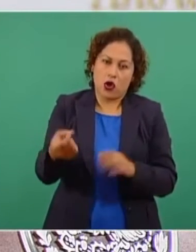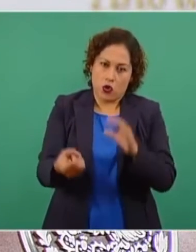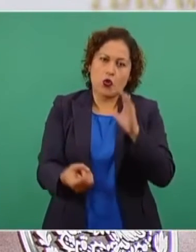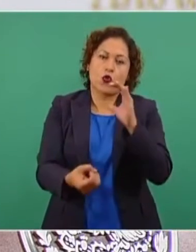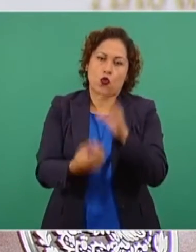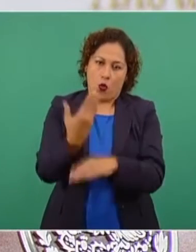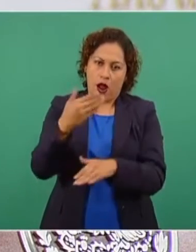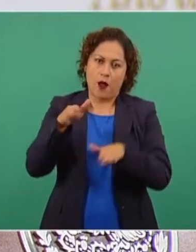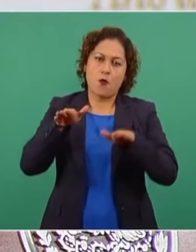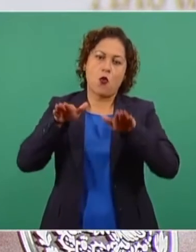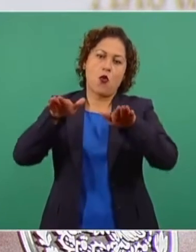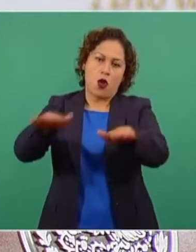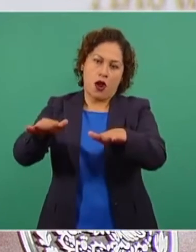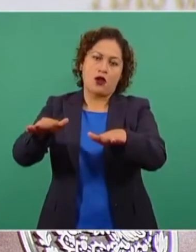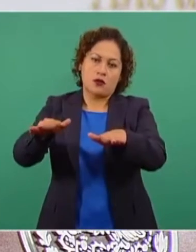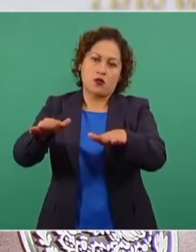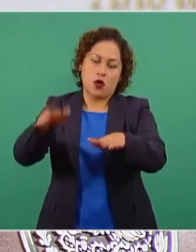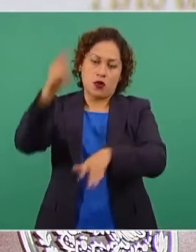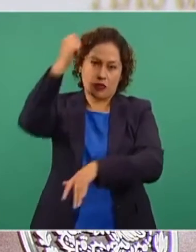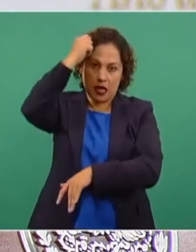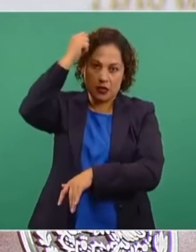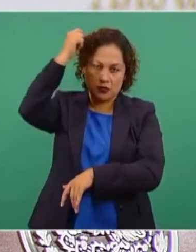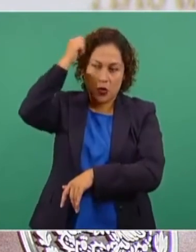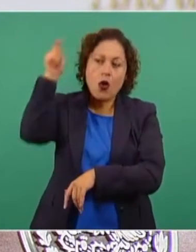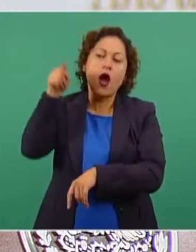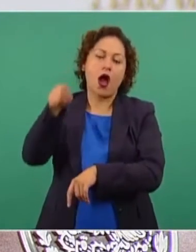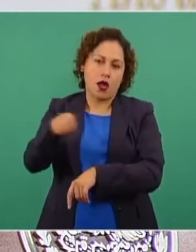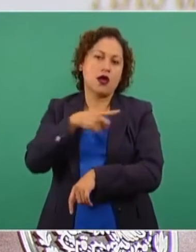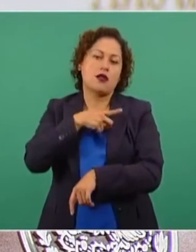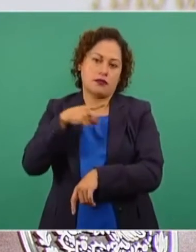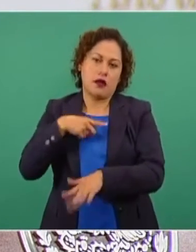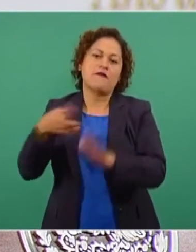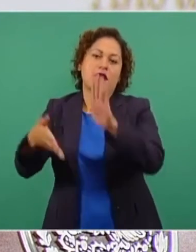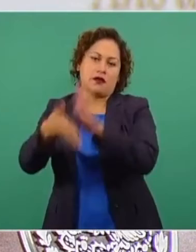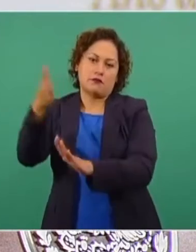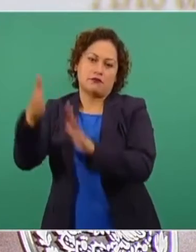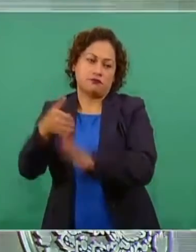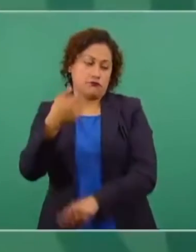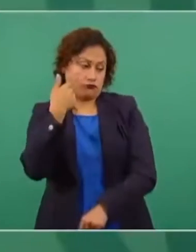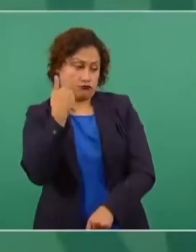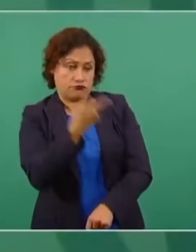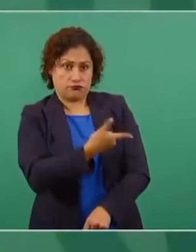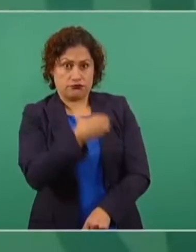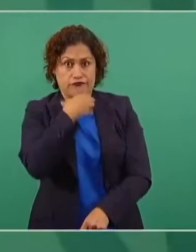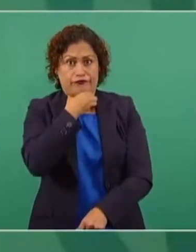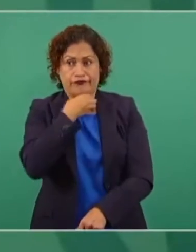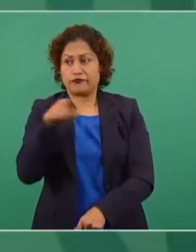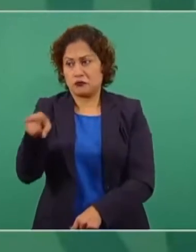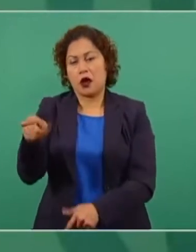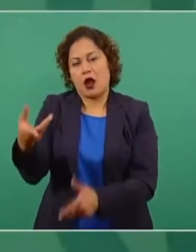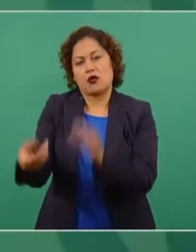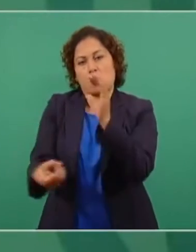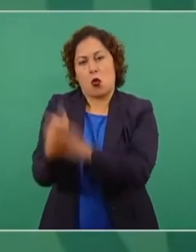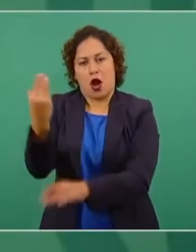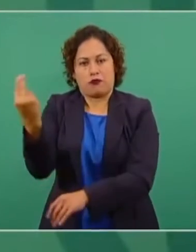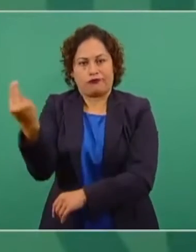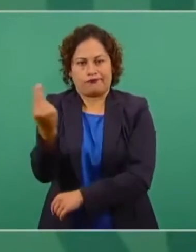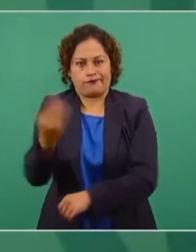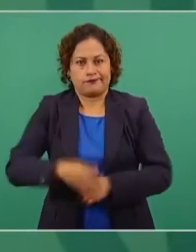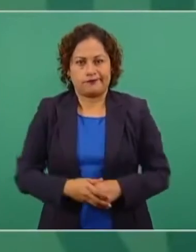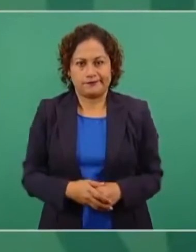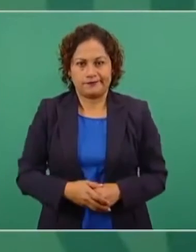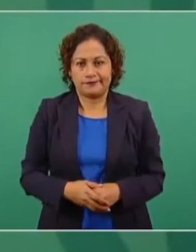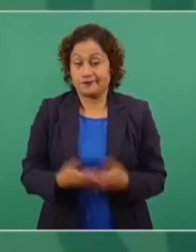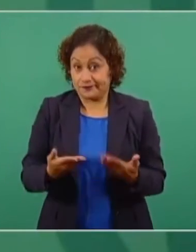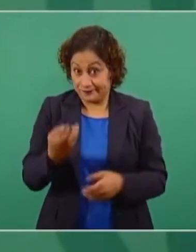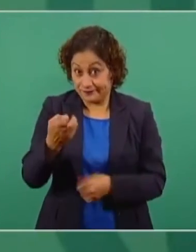de Texcoco. Ese es el antecedente. Reiteró que no se